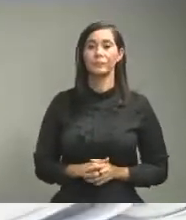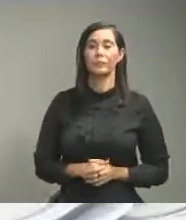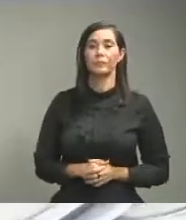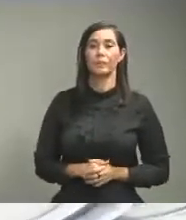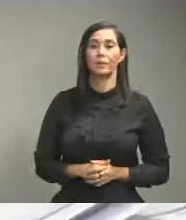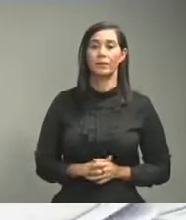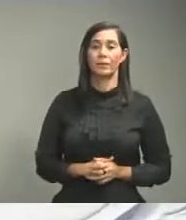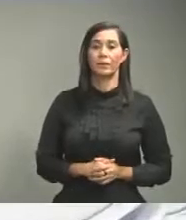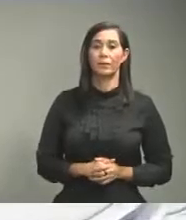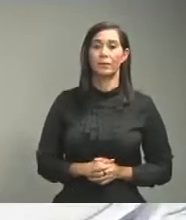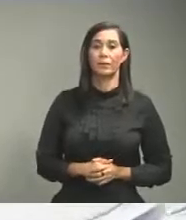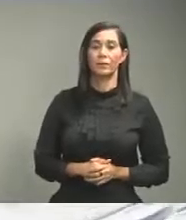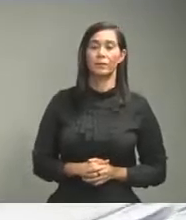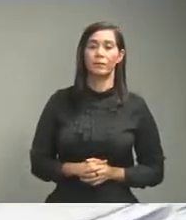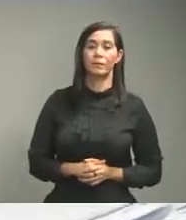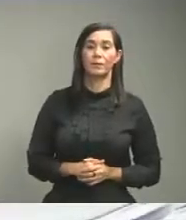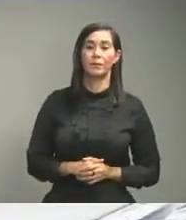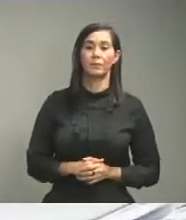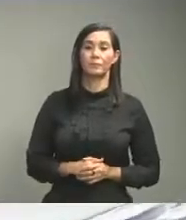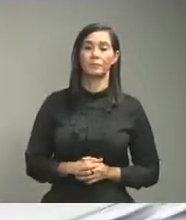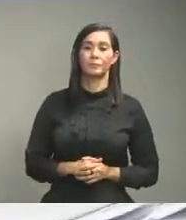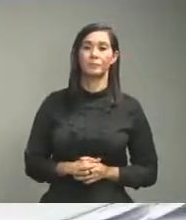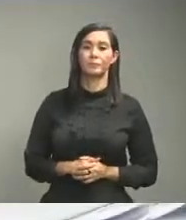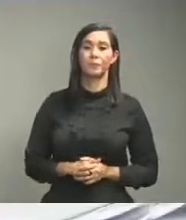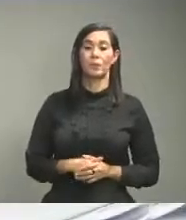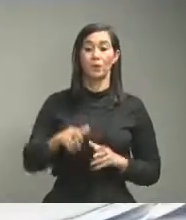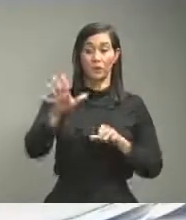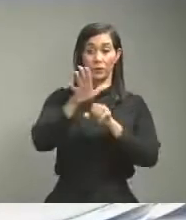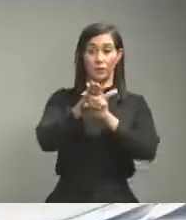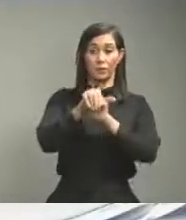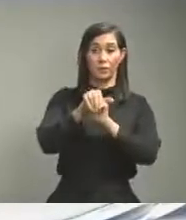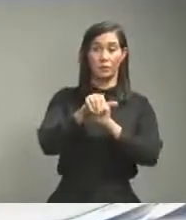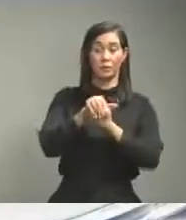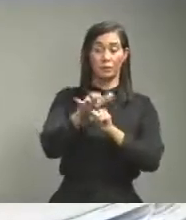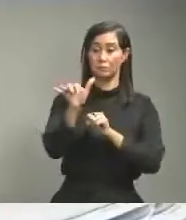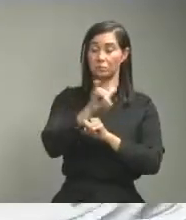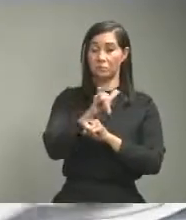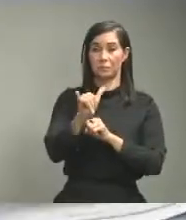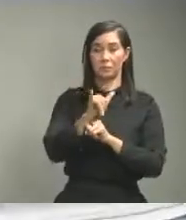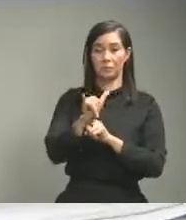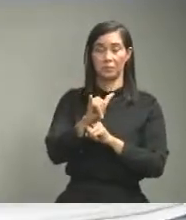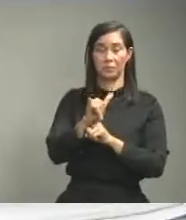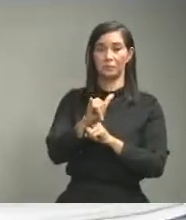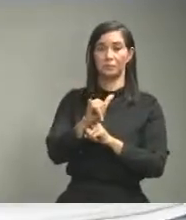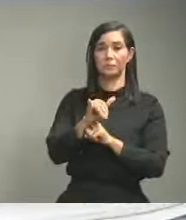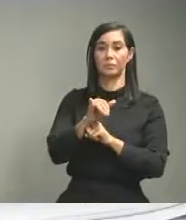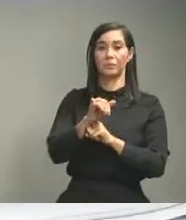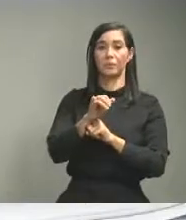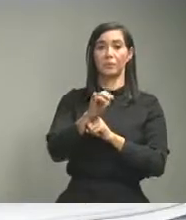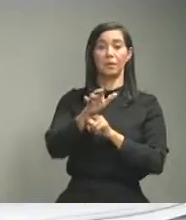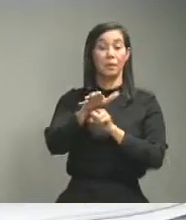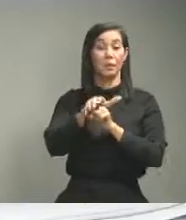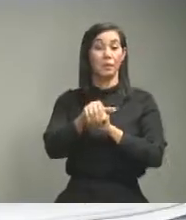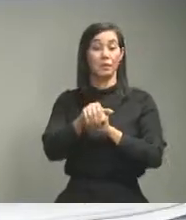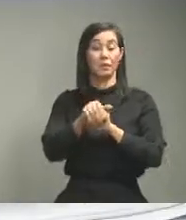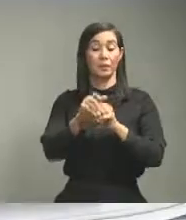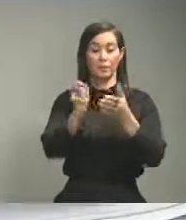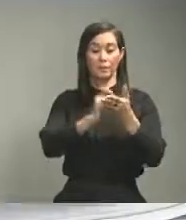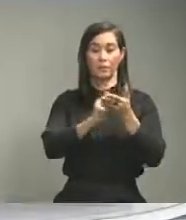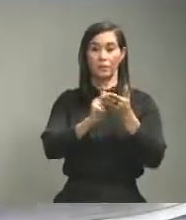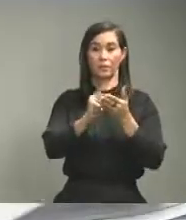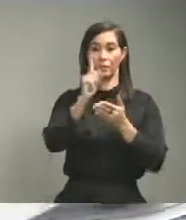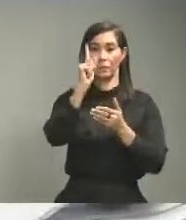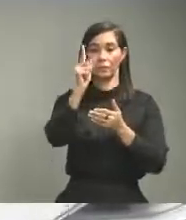con relación a Baní igual Peravia registra un